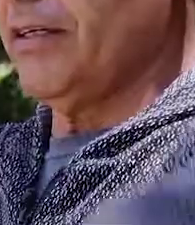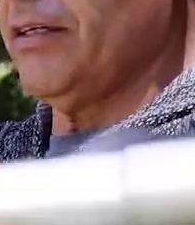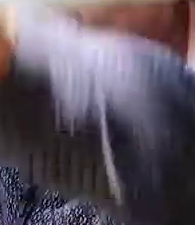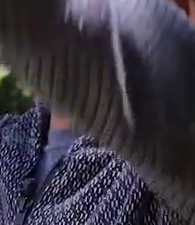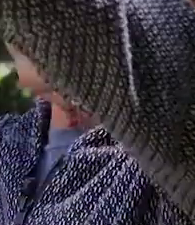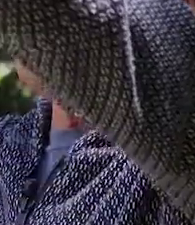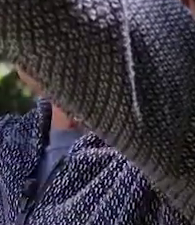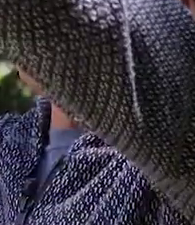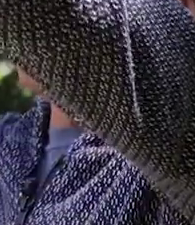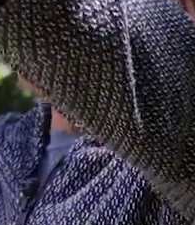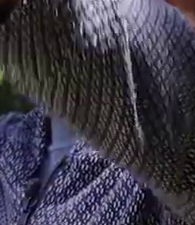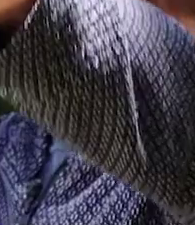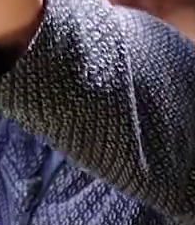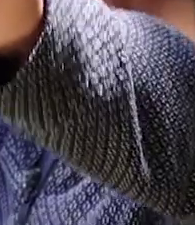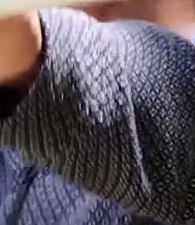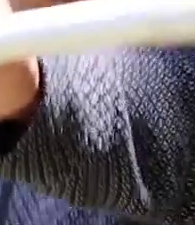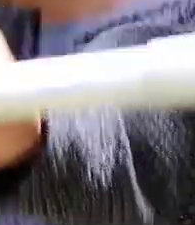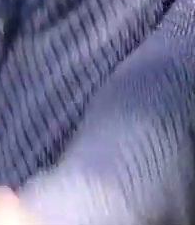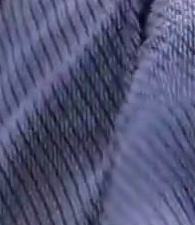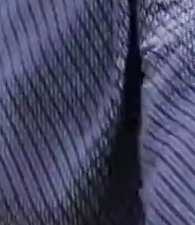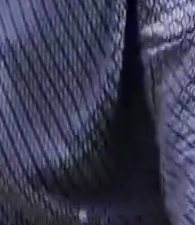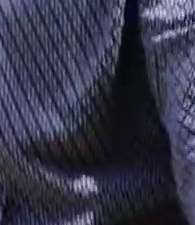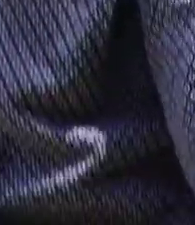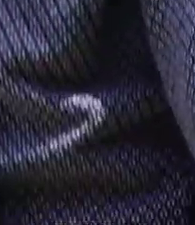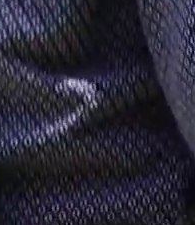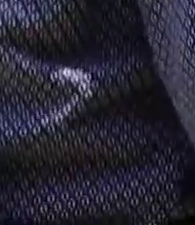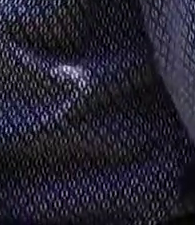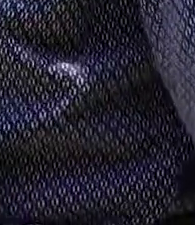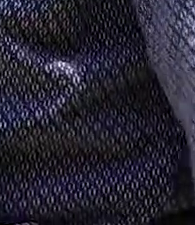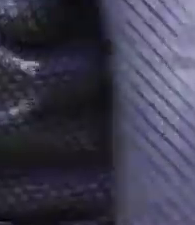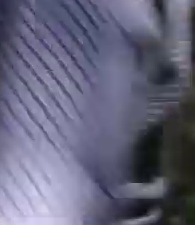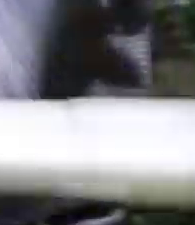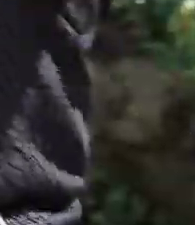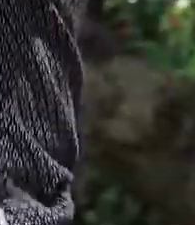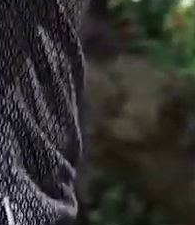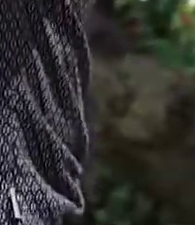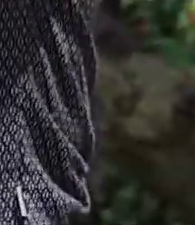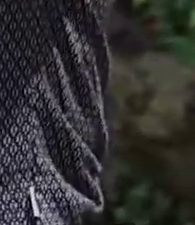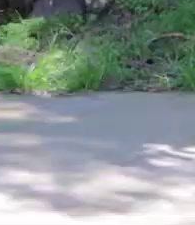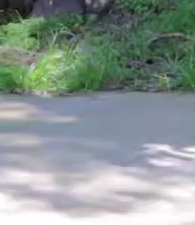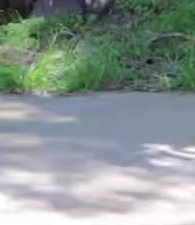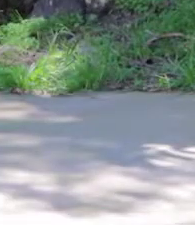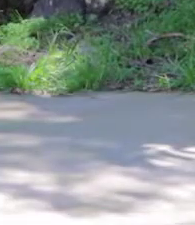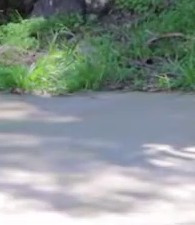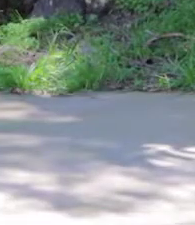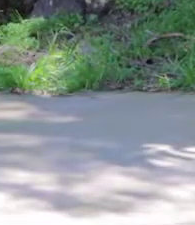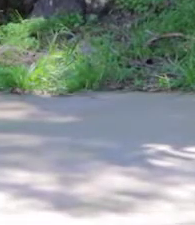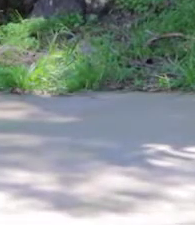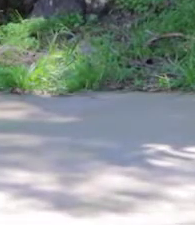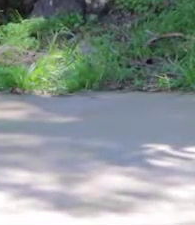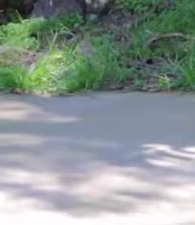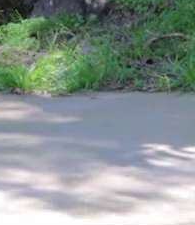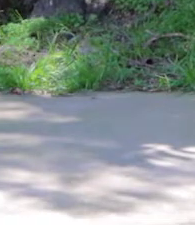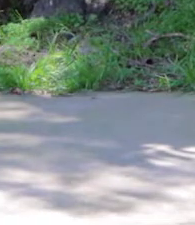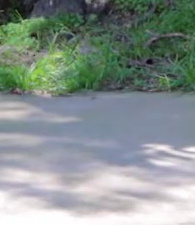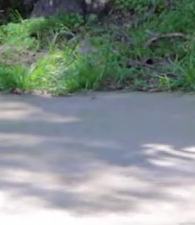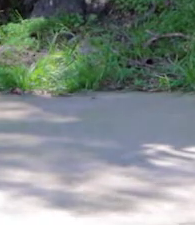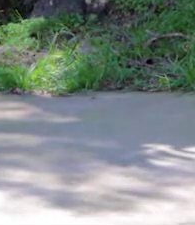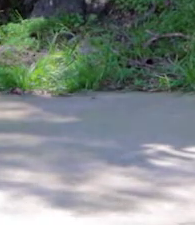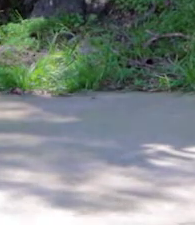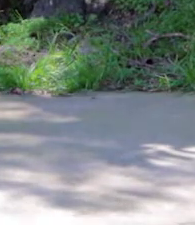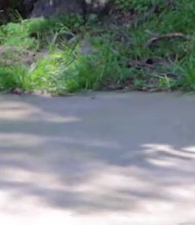encendida. Bajamos y subimos. Sujetamos nuestra toalla.